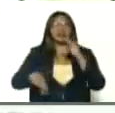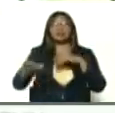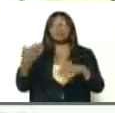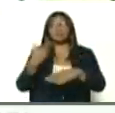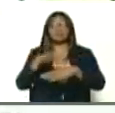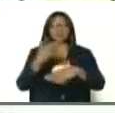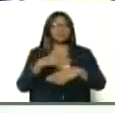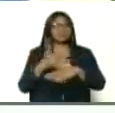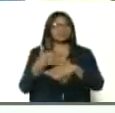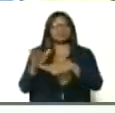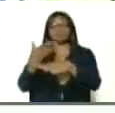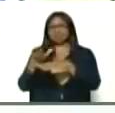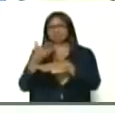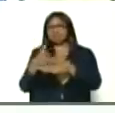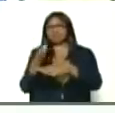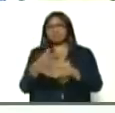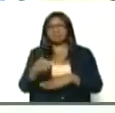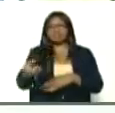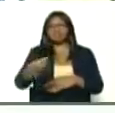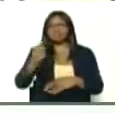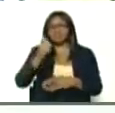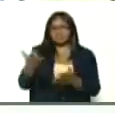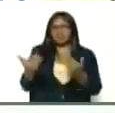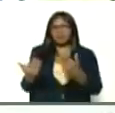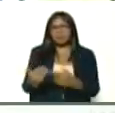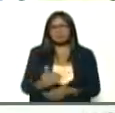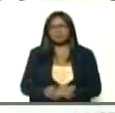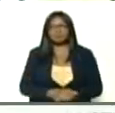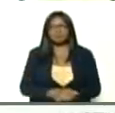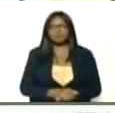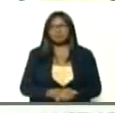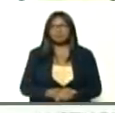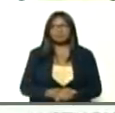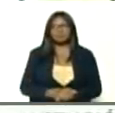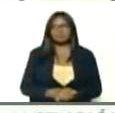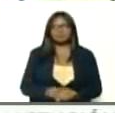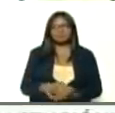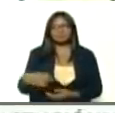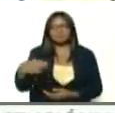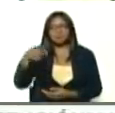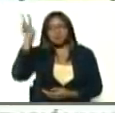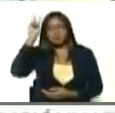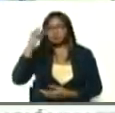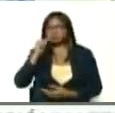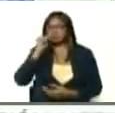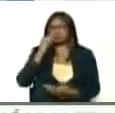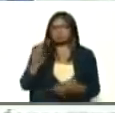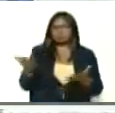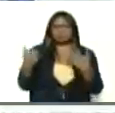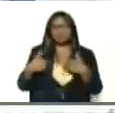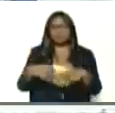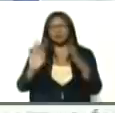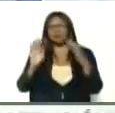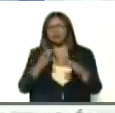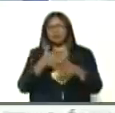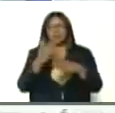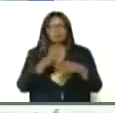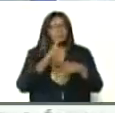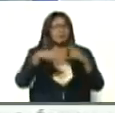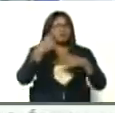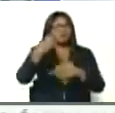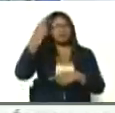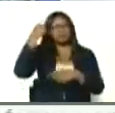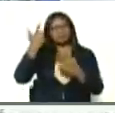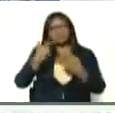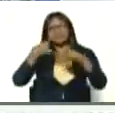a darle, vale, sírveme ahí, on the rock, vamos a darle, mañana es otro